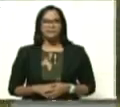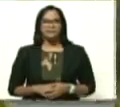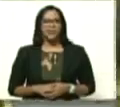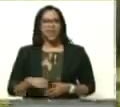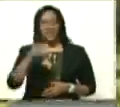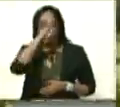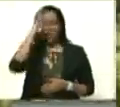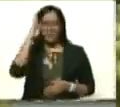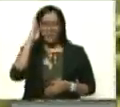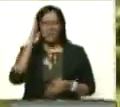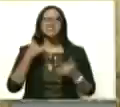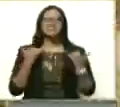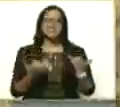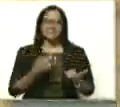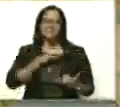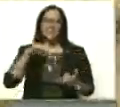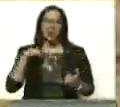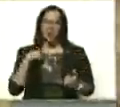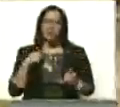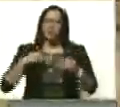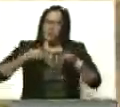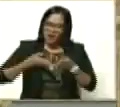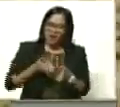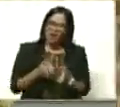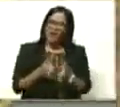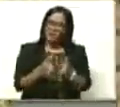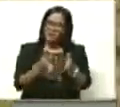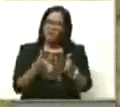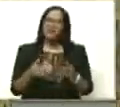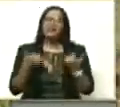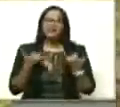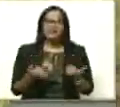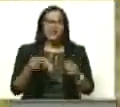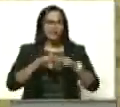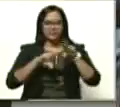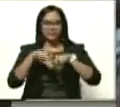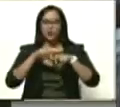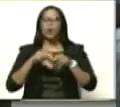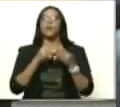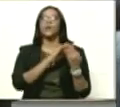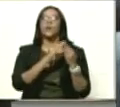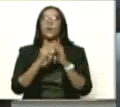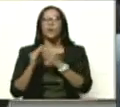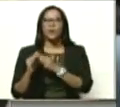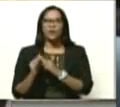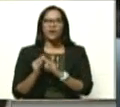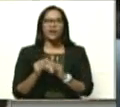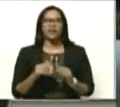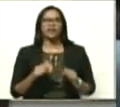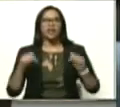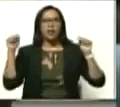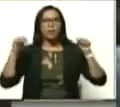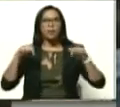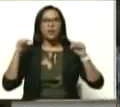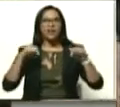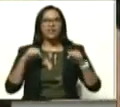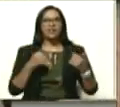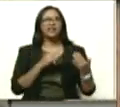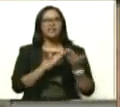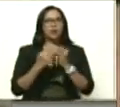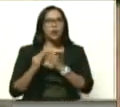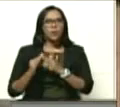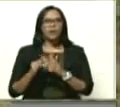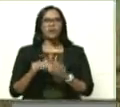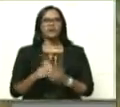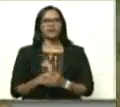Diosdado, ya nosotros hemos dado un paso. Ya estamos conformándonos como comunes. Por aquí, esta comunidad que te